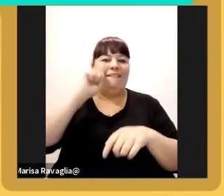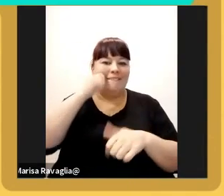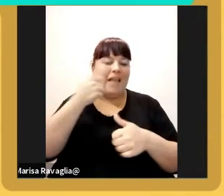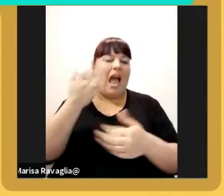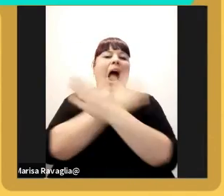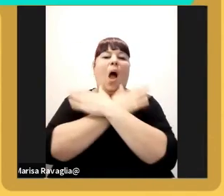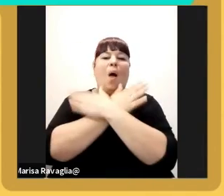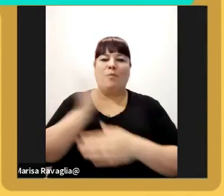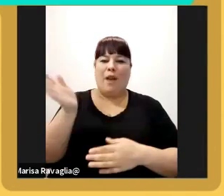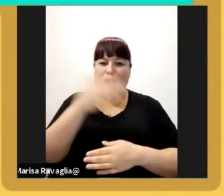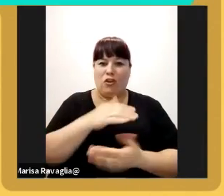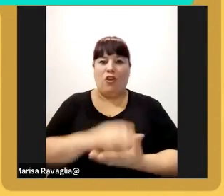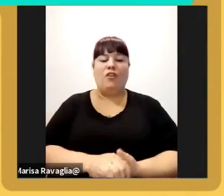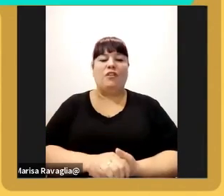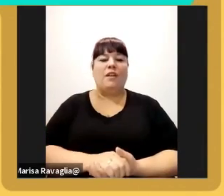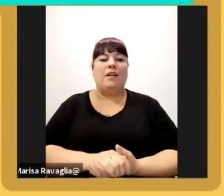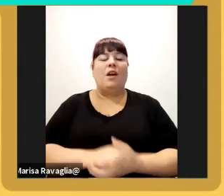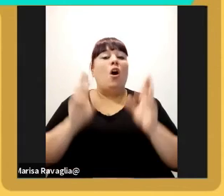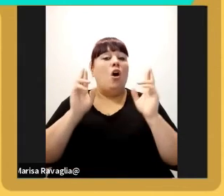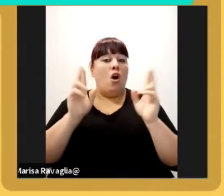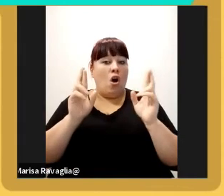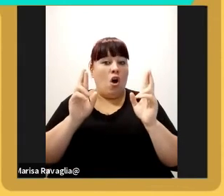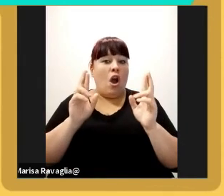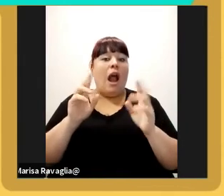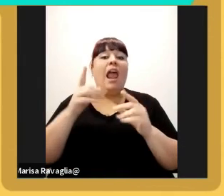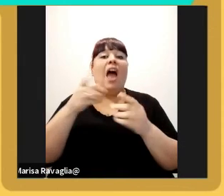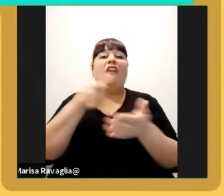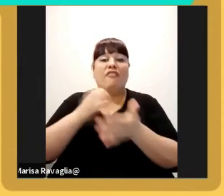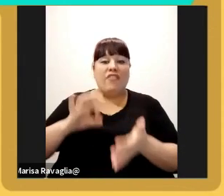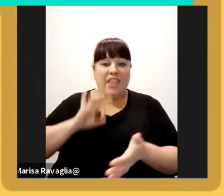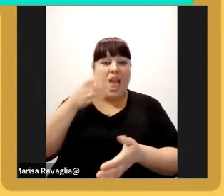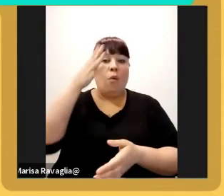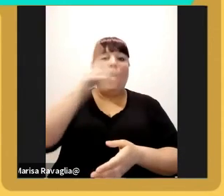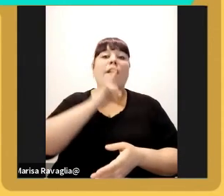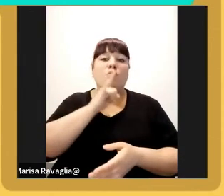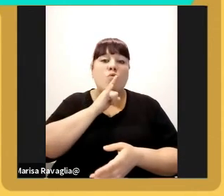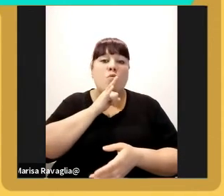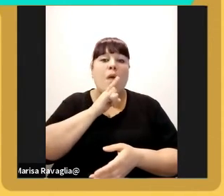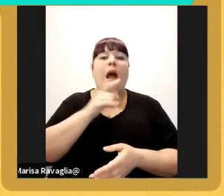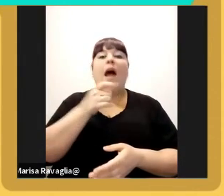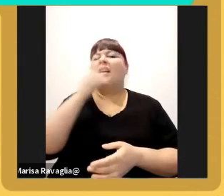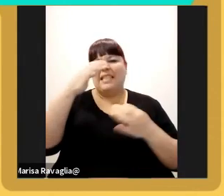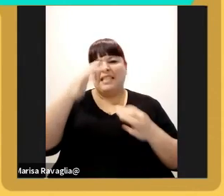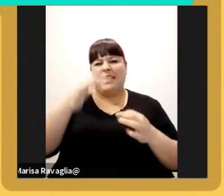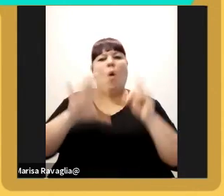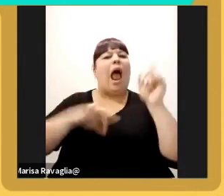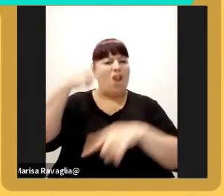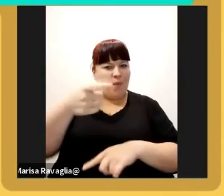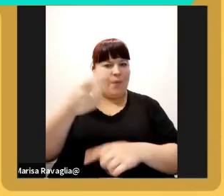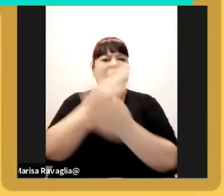grande desde acá y espero si puedo estar a fin de año por Tucumán y si no estaré seguramente el próximo año un abrazo grande